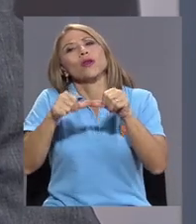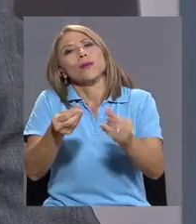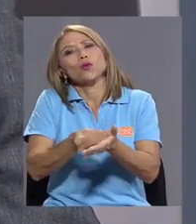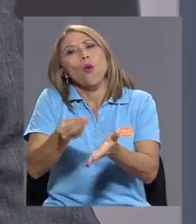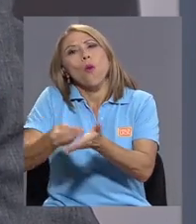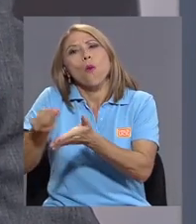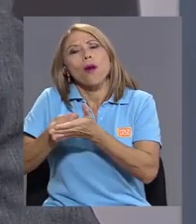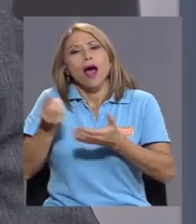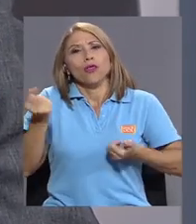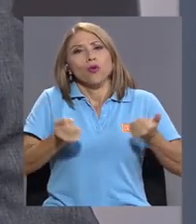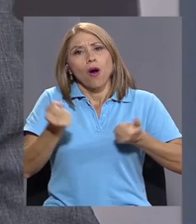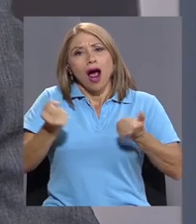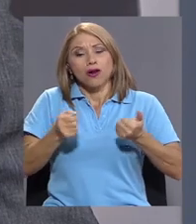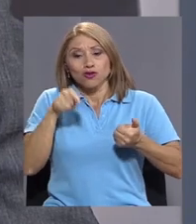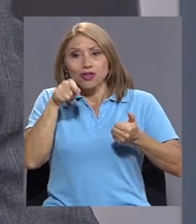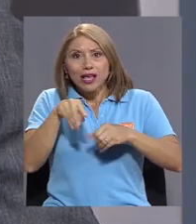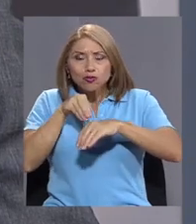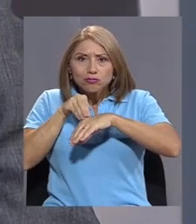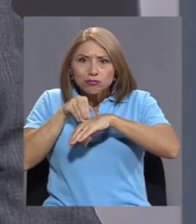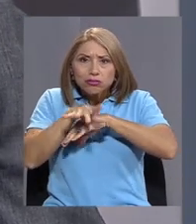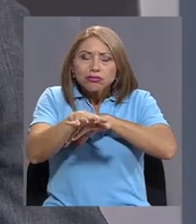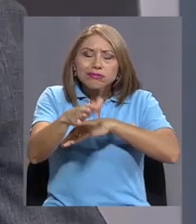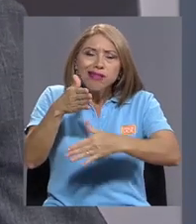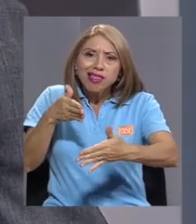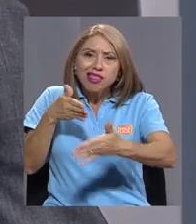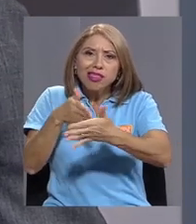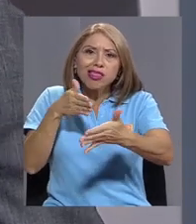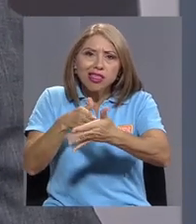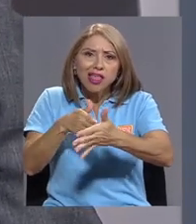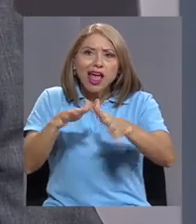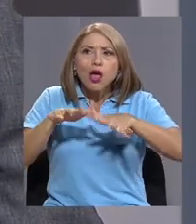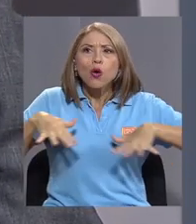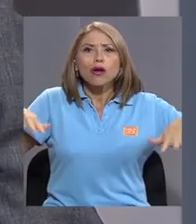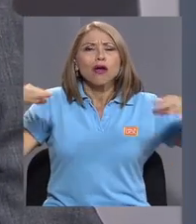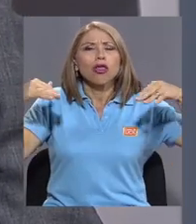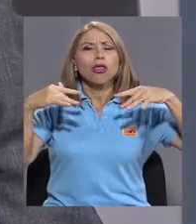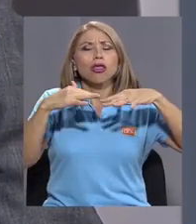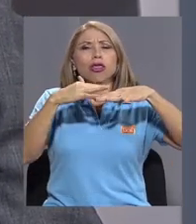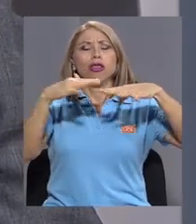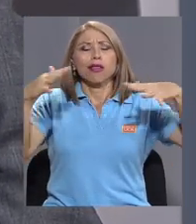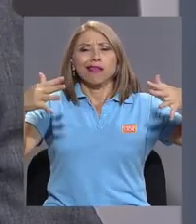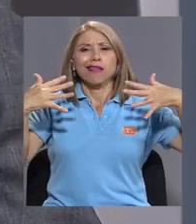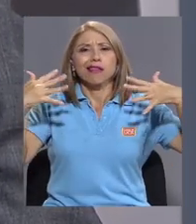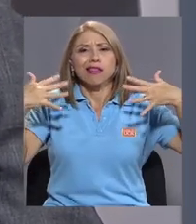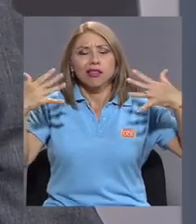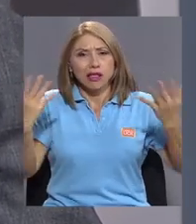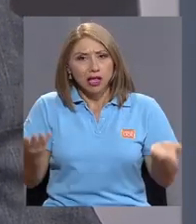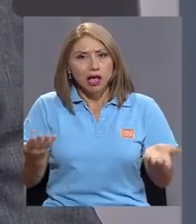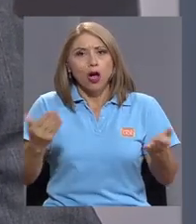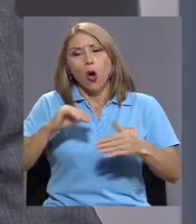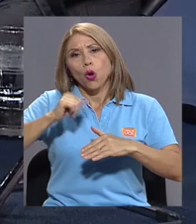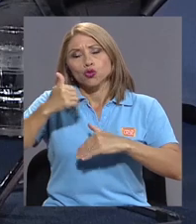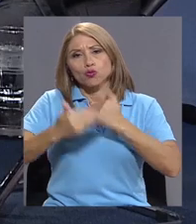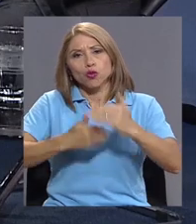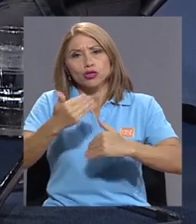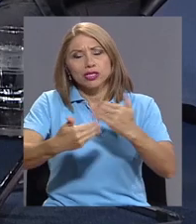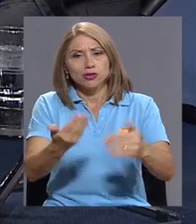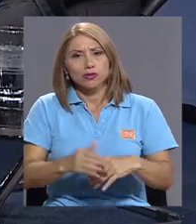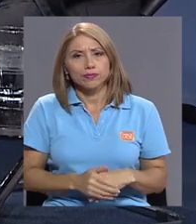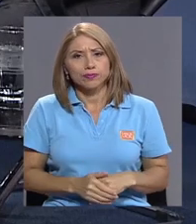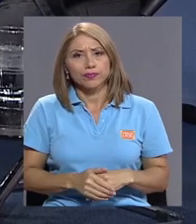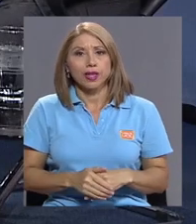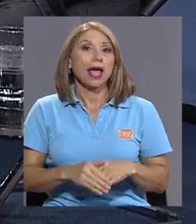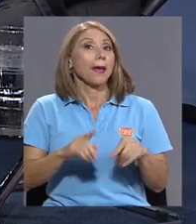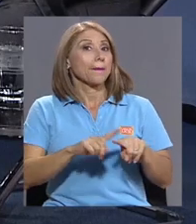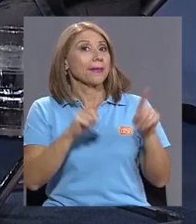efecto muy significativo a las emisiones de gases de efecto invernadero, ¿verdad?, entre otros procesos. Sí, sin